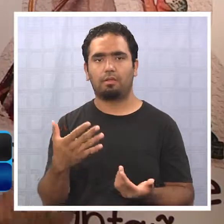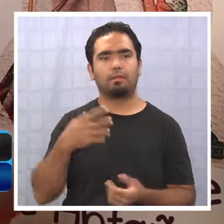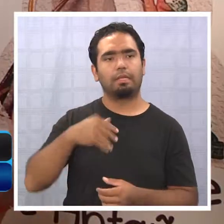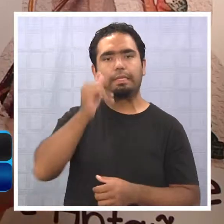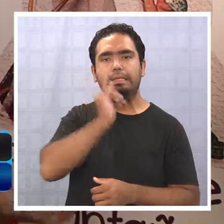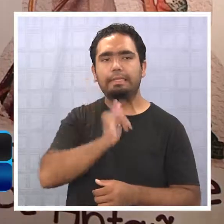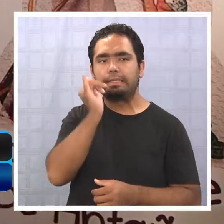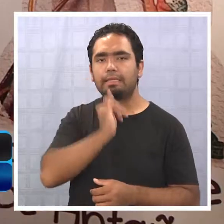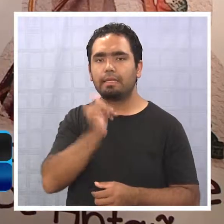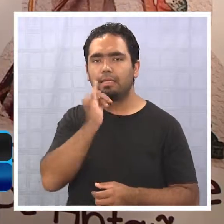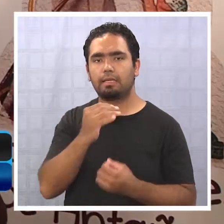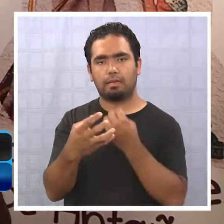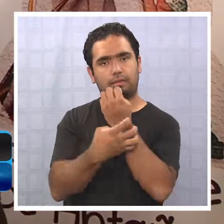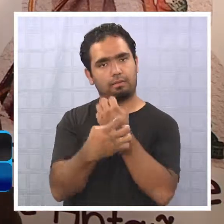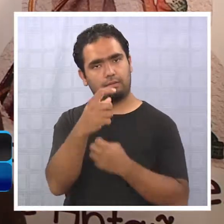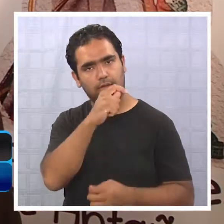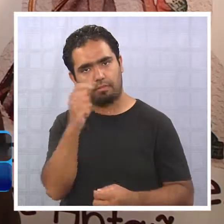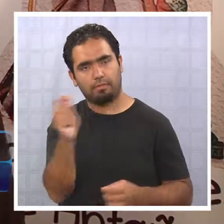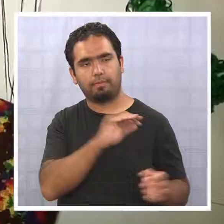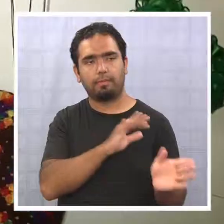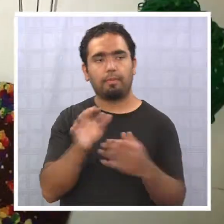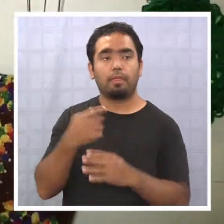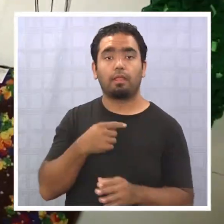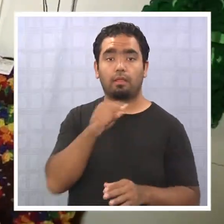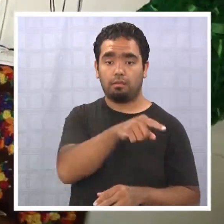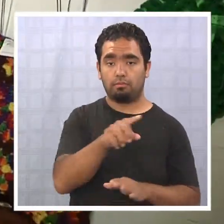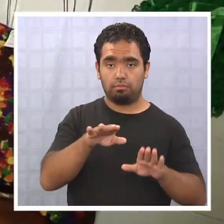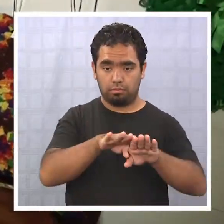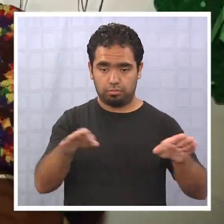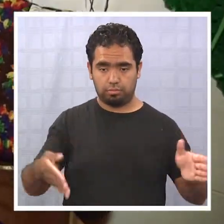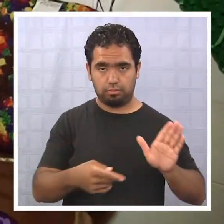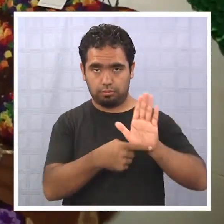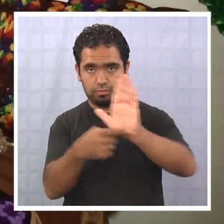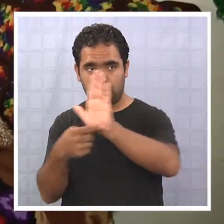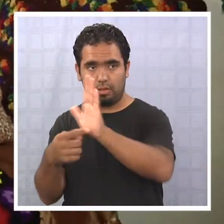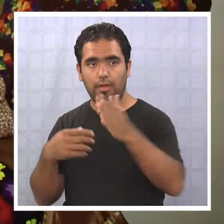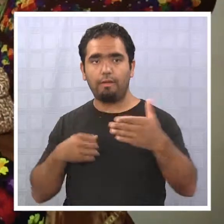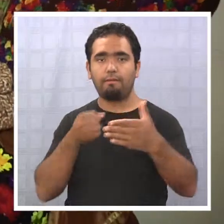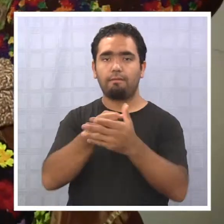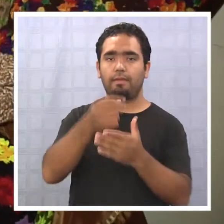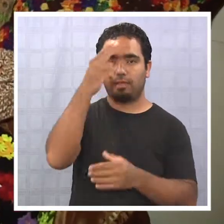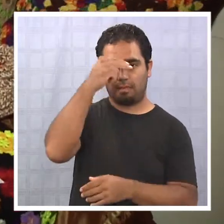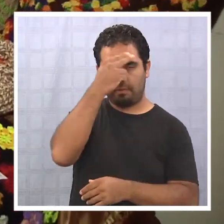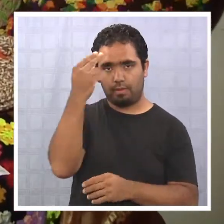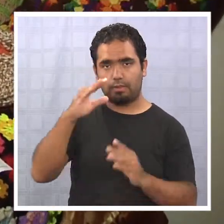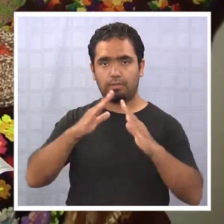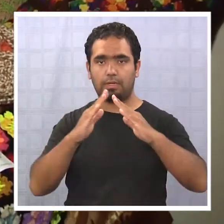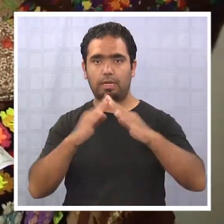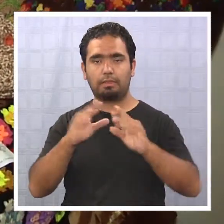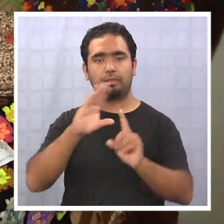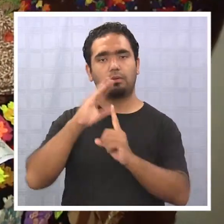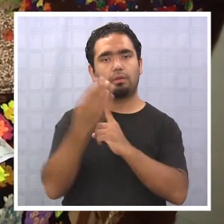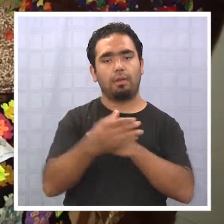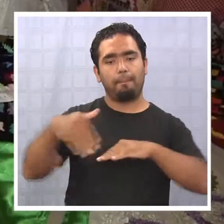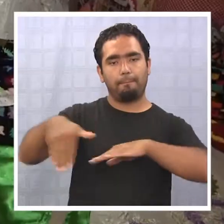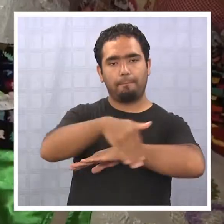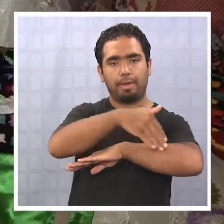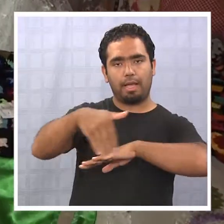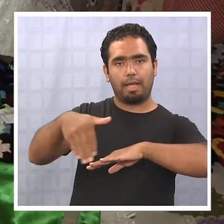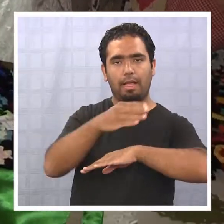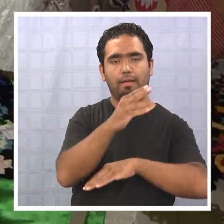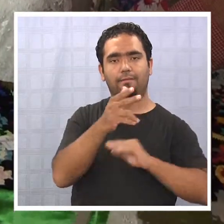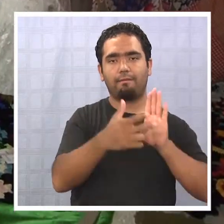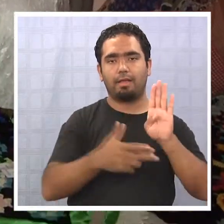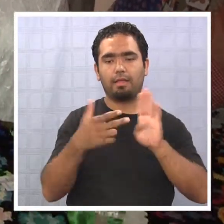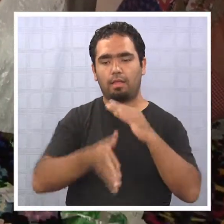material, es súper importante para aquí, que para la región en definitiva. La exposición permanecerá hasta fines de